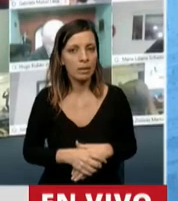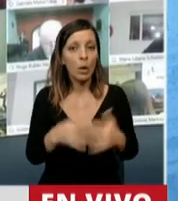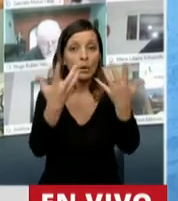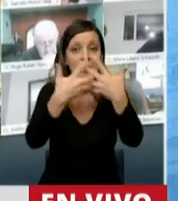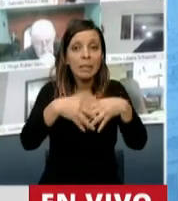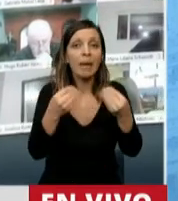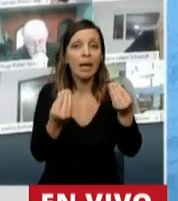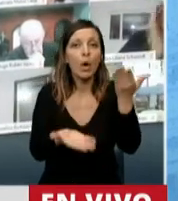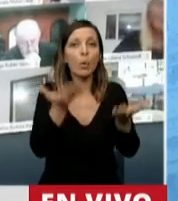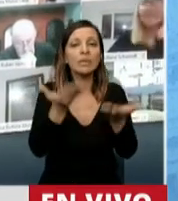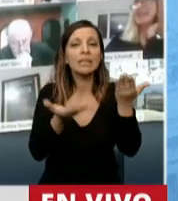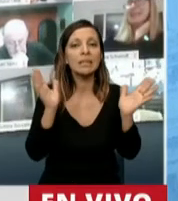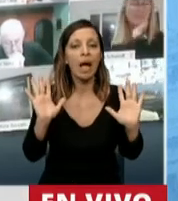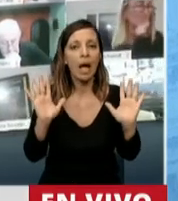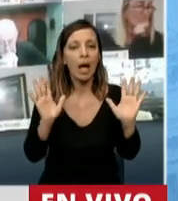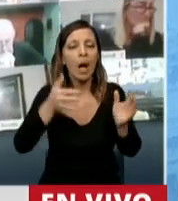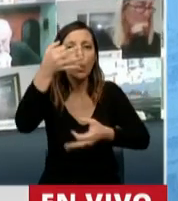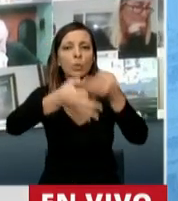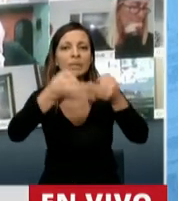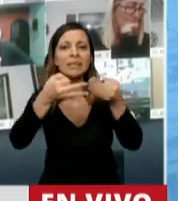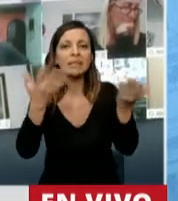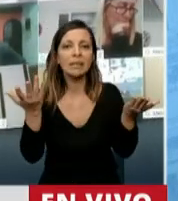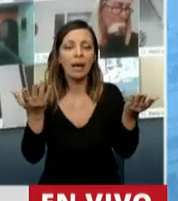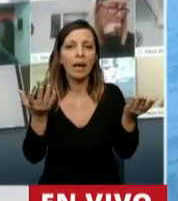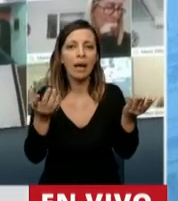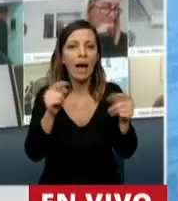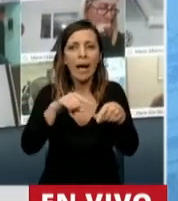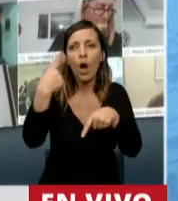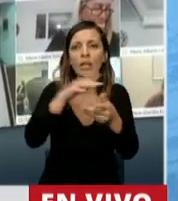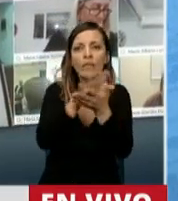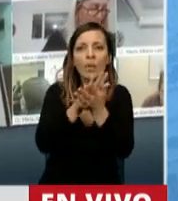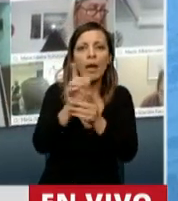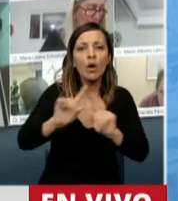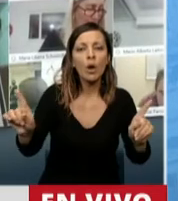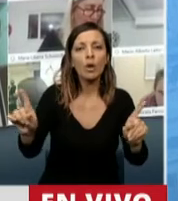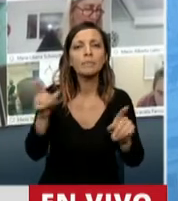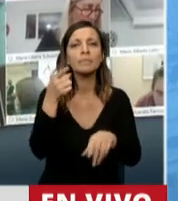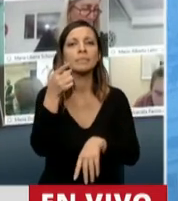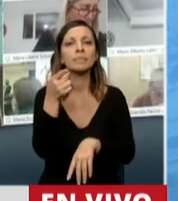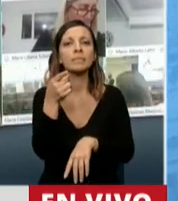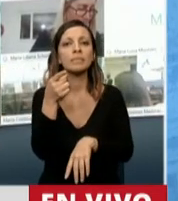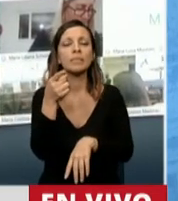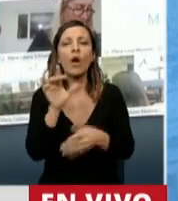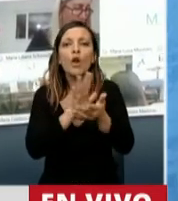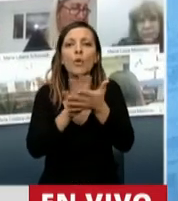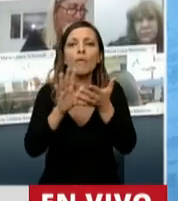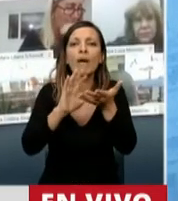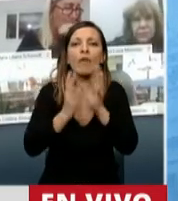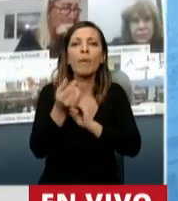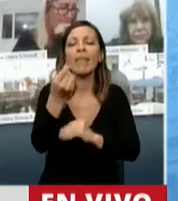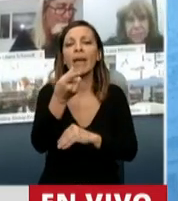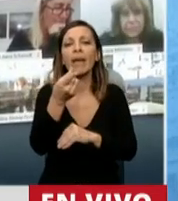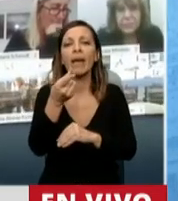justicia. Y un sistema justicialista, acá no hay que darle vuelta. Hay que construir de todos un nuevo orden justo y solidario.